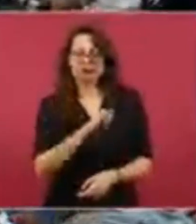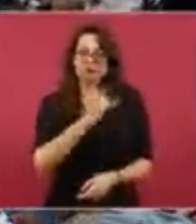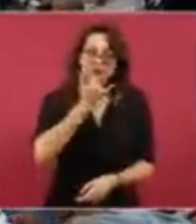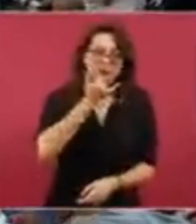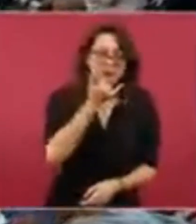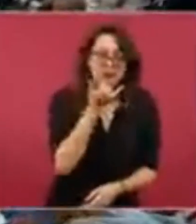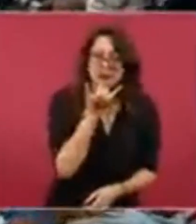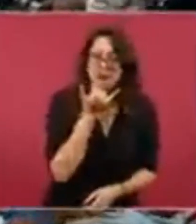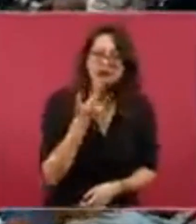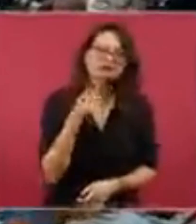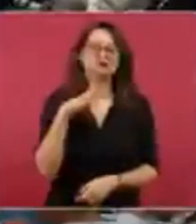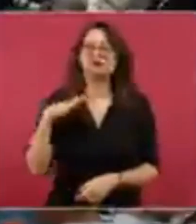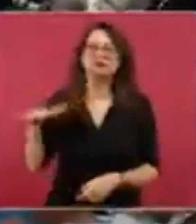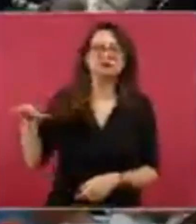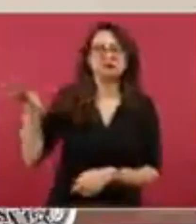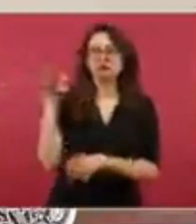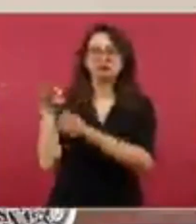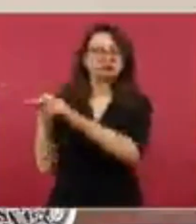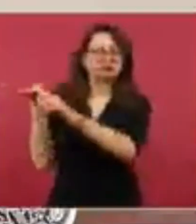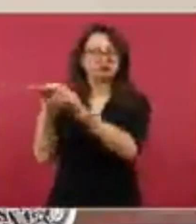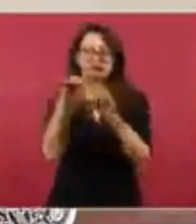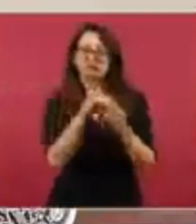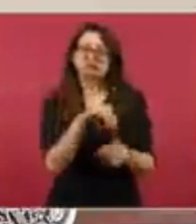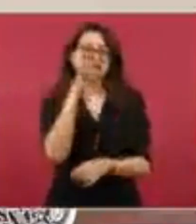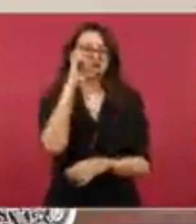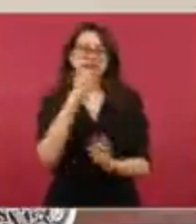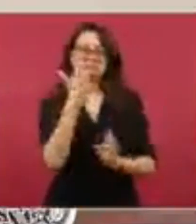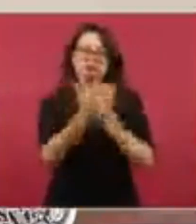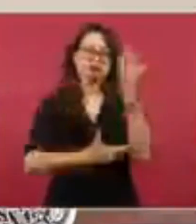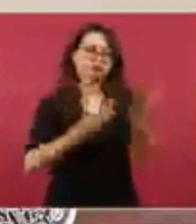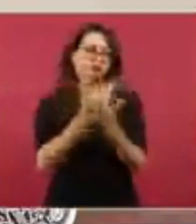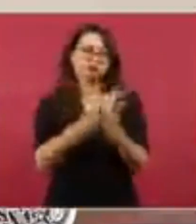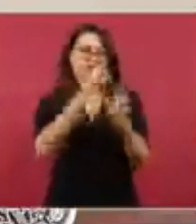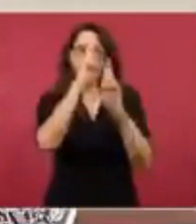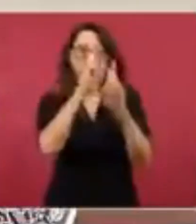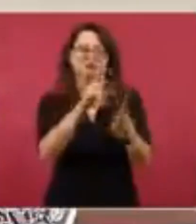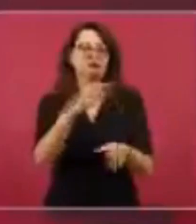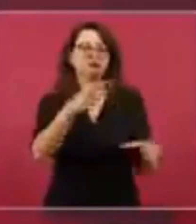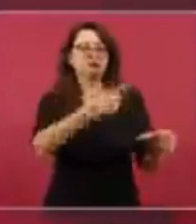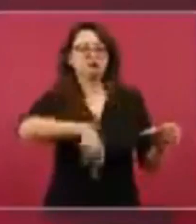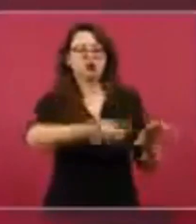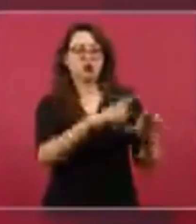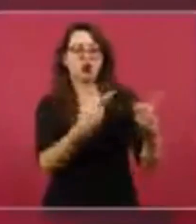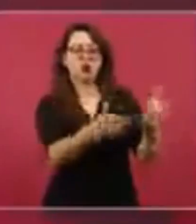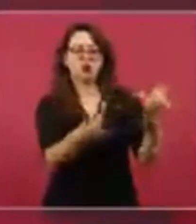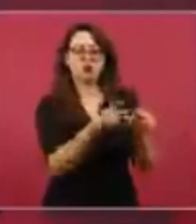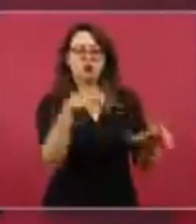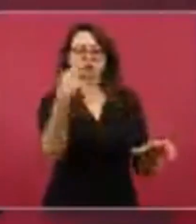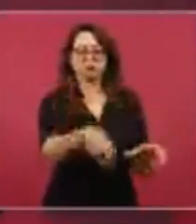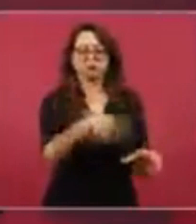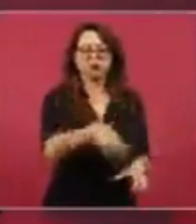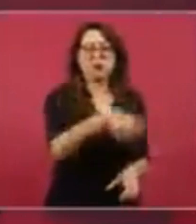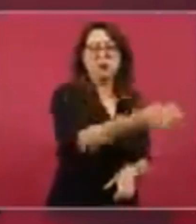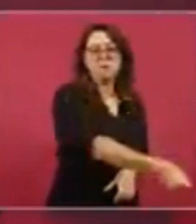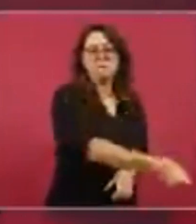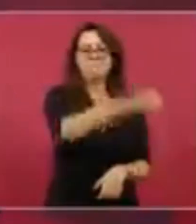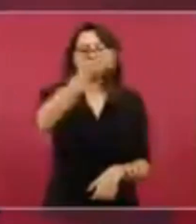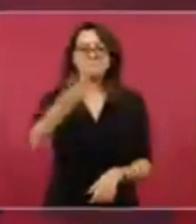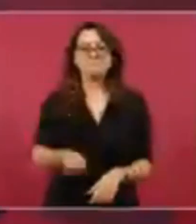fue impuesta, tiene como